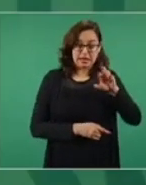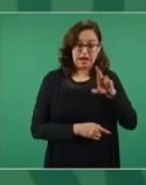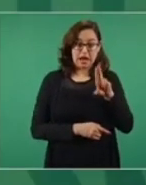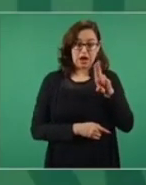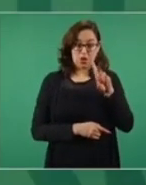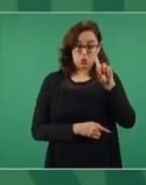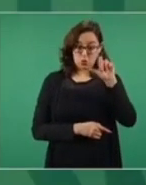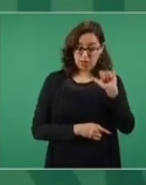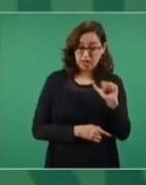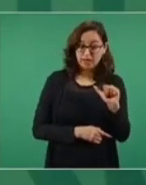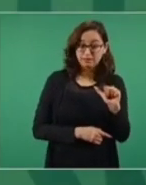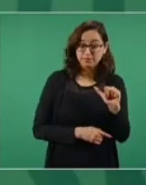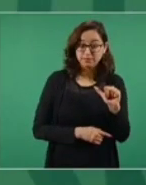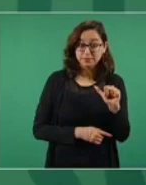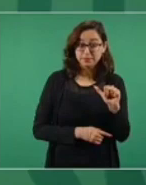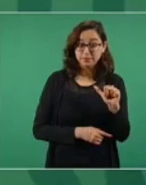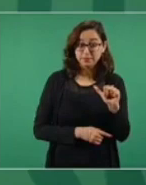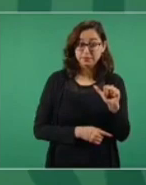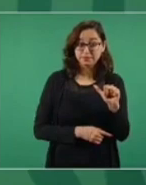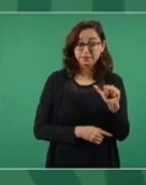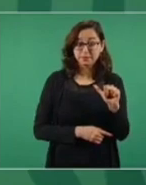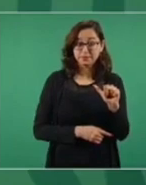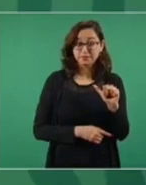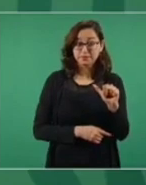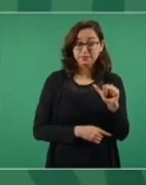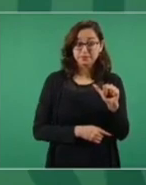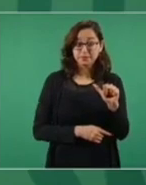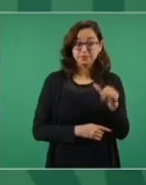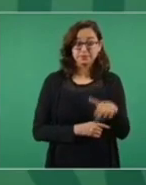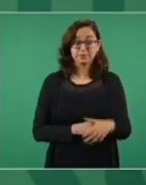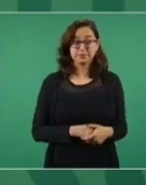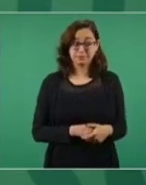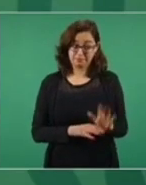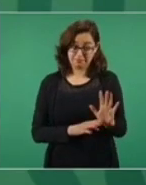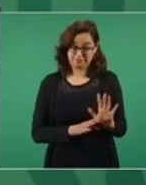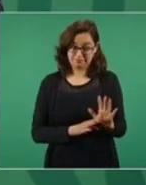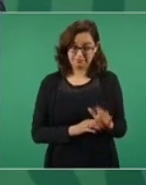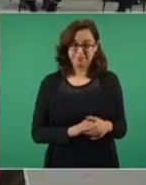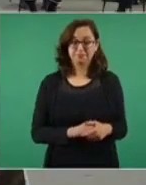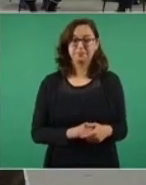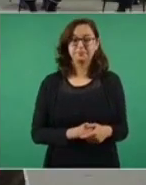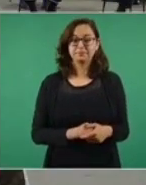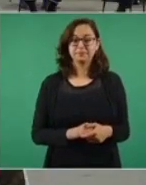ganó una elección democrática por voluntad del pueblo